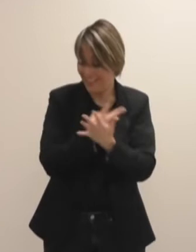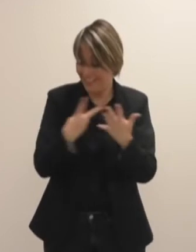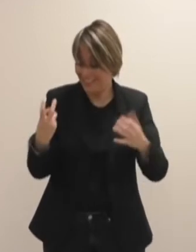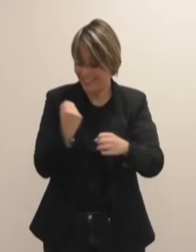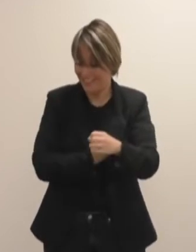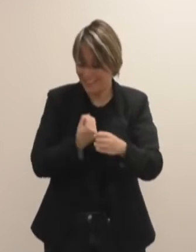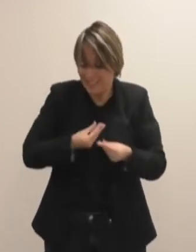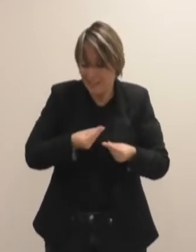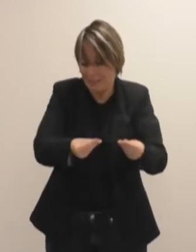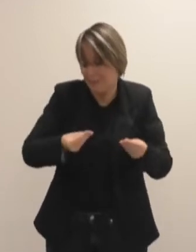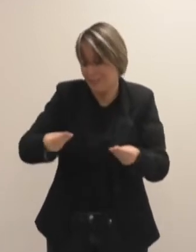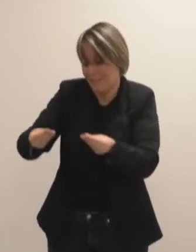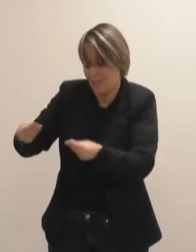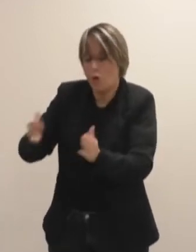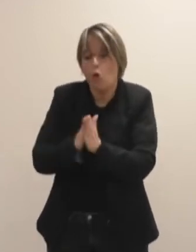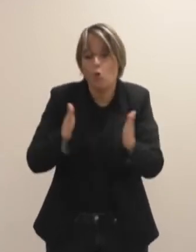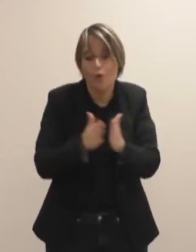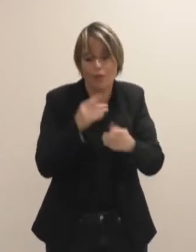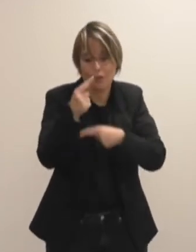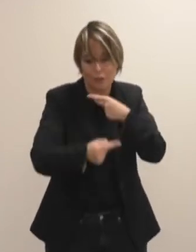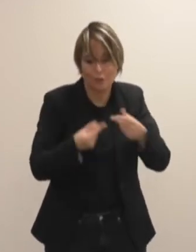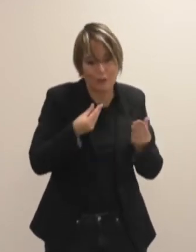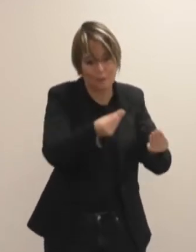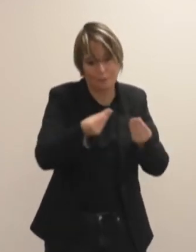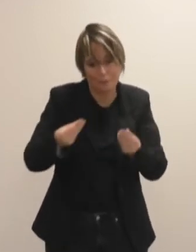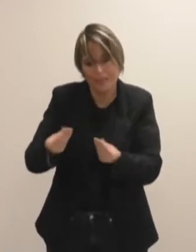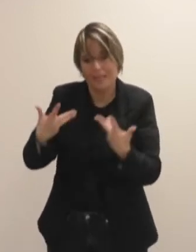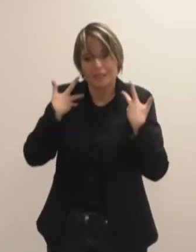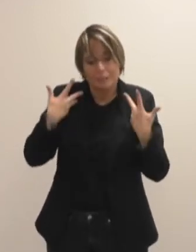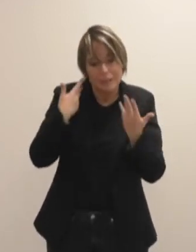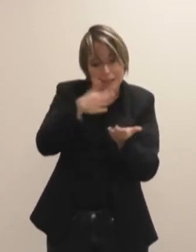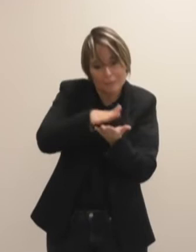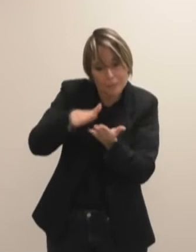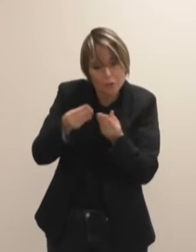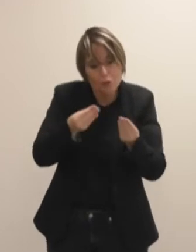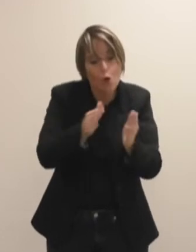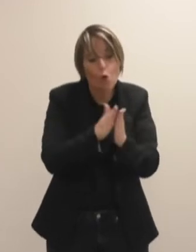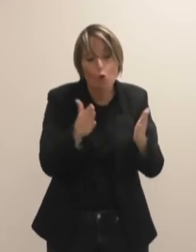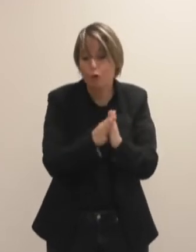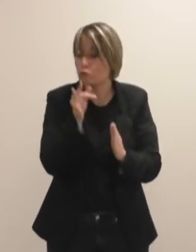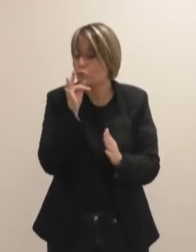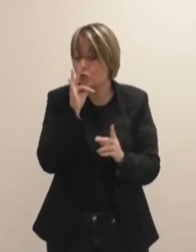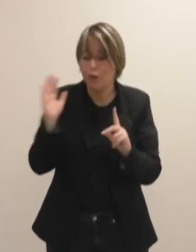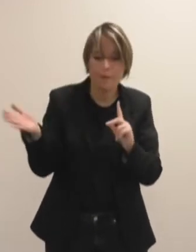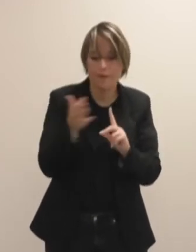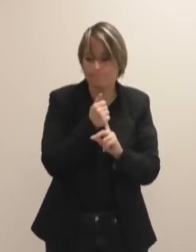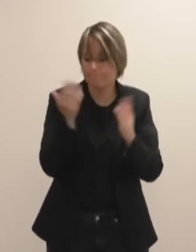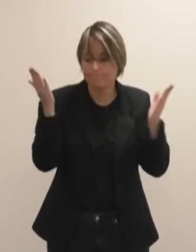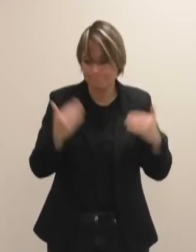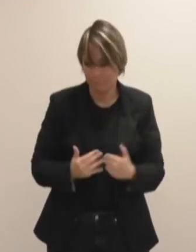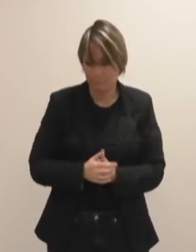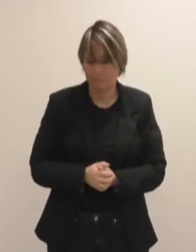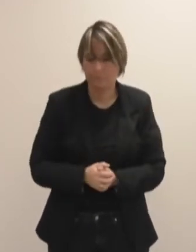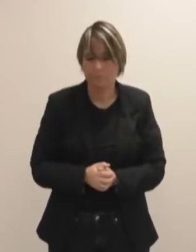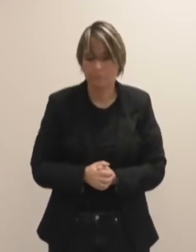entrega de medio centenar de cuadernos a las familias de víctimas mortales de ETA cuyos casos no han sido suficientemente esclarecidos.